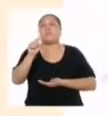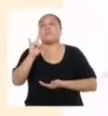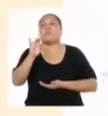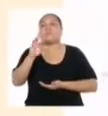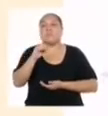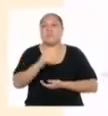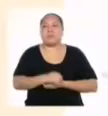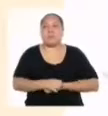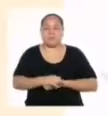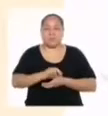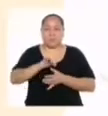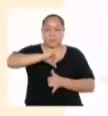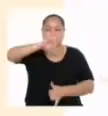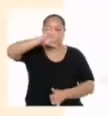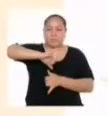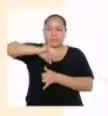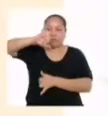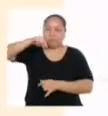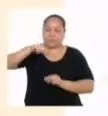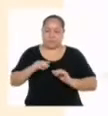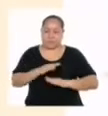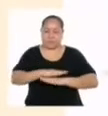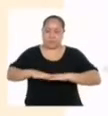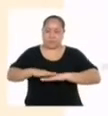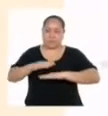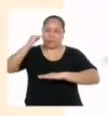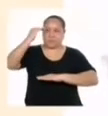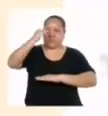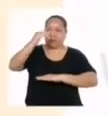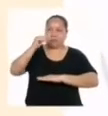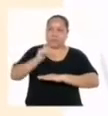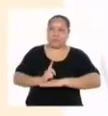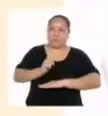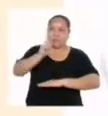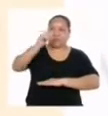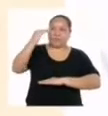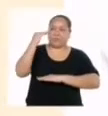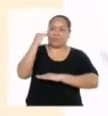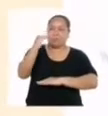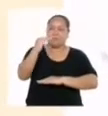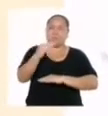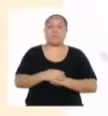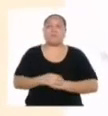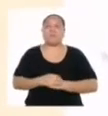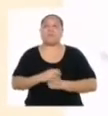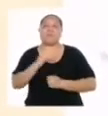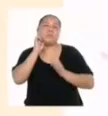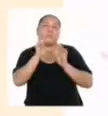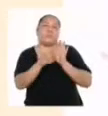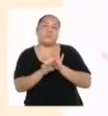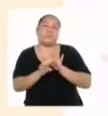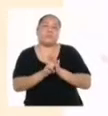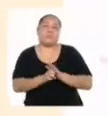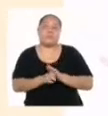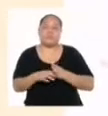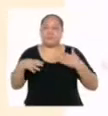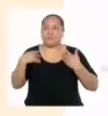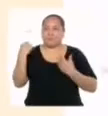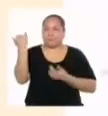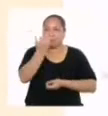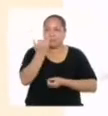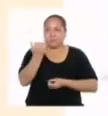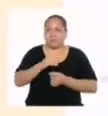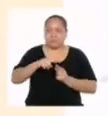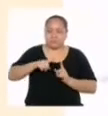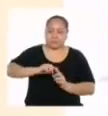perpendicular a las bases que une cualquier punto de ellas con otro punto de la otra base. Por ejemplo, podríamos